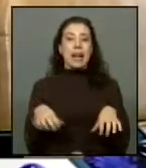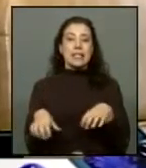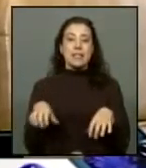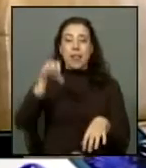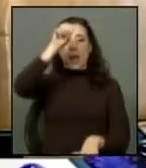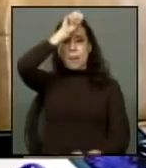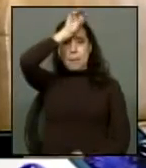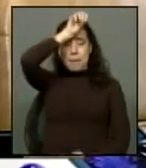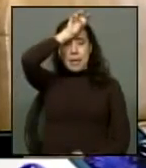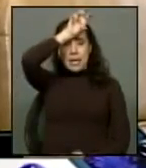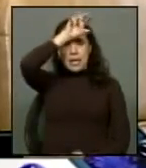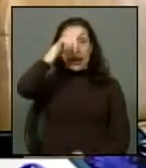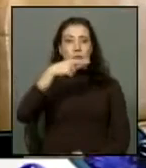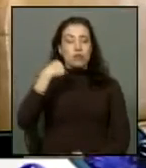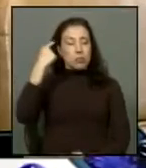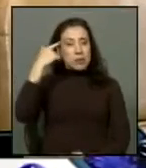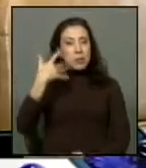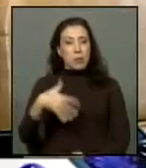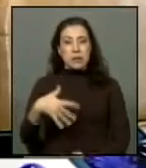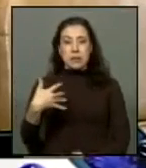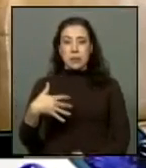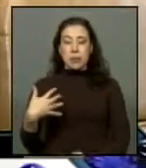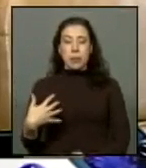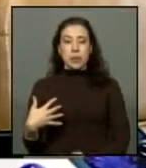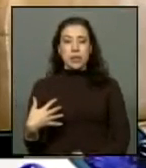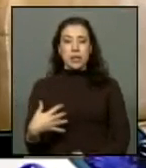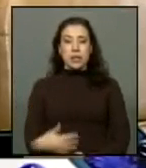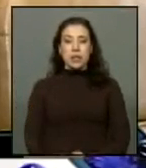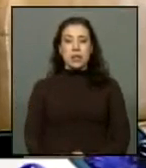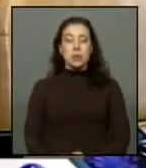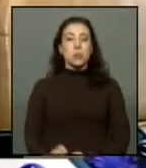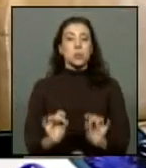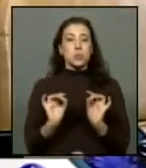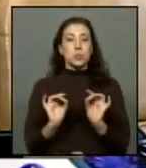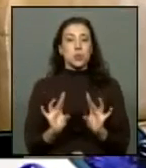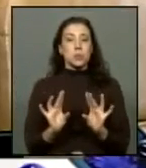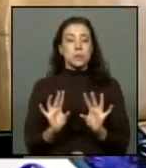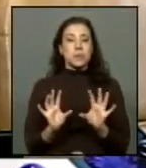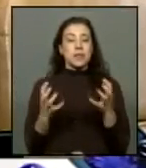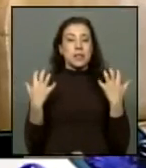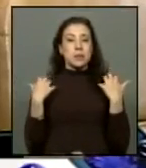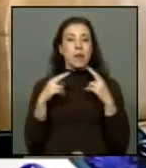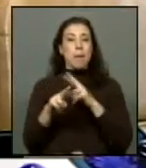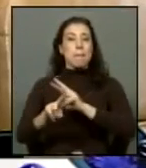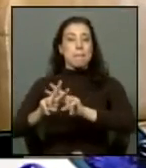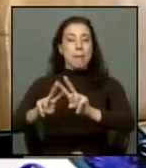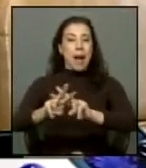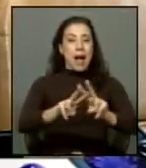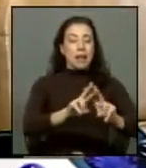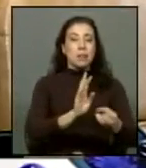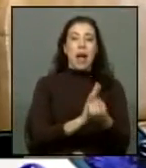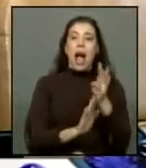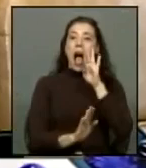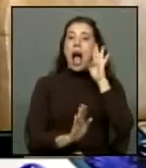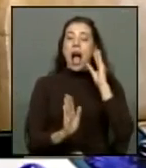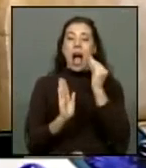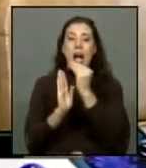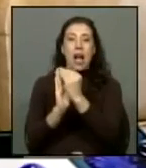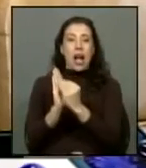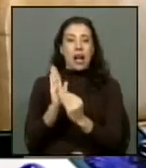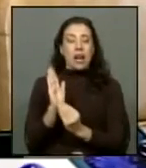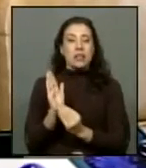minera y nos parece muy relevante en que se establezcan atribuciones de mantención y de actualización de catastro